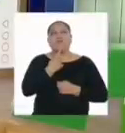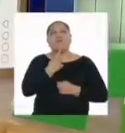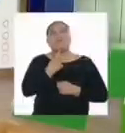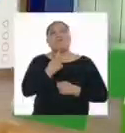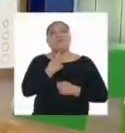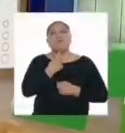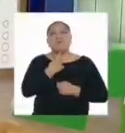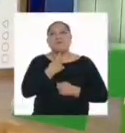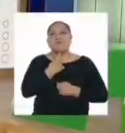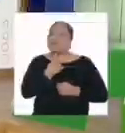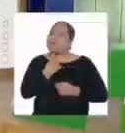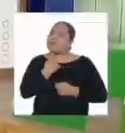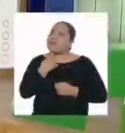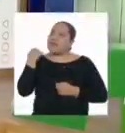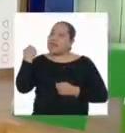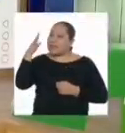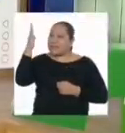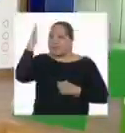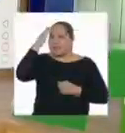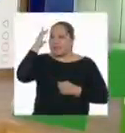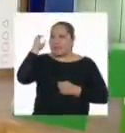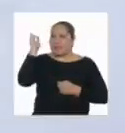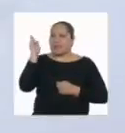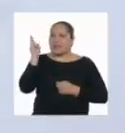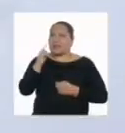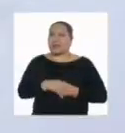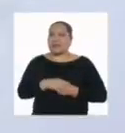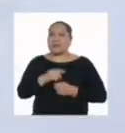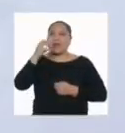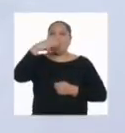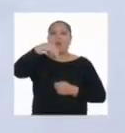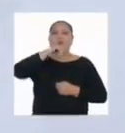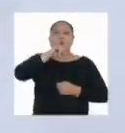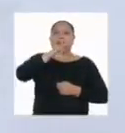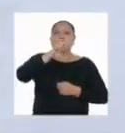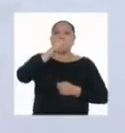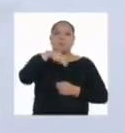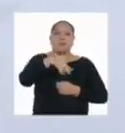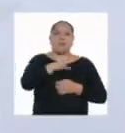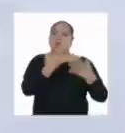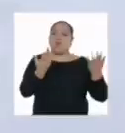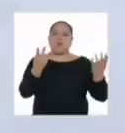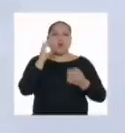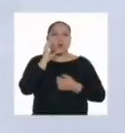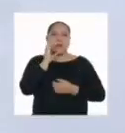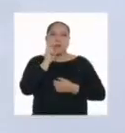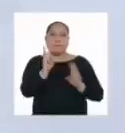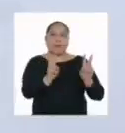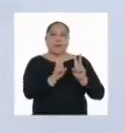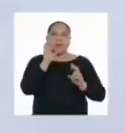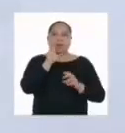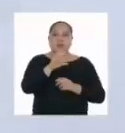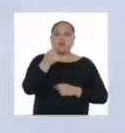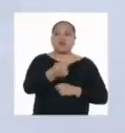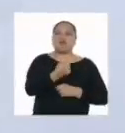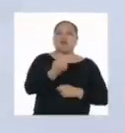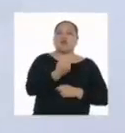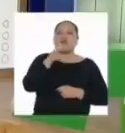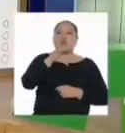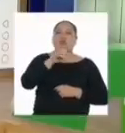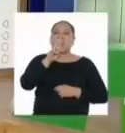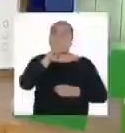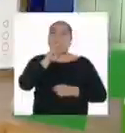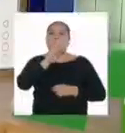Mmm... ¡Ah! Ya sé, profesora. En la solución de maicena no hay vitamina C. Solo moléculas de carbohidratos.